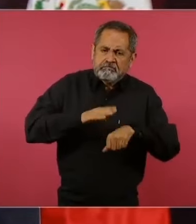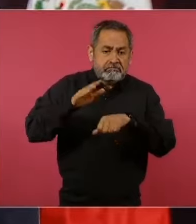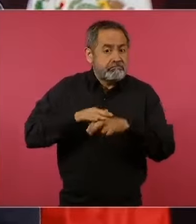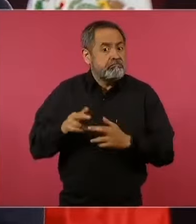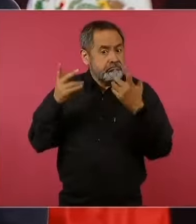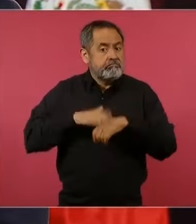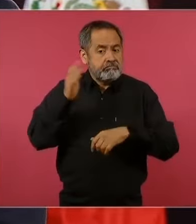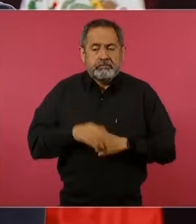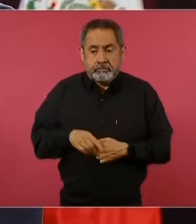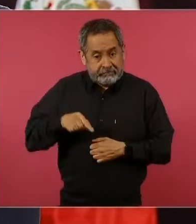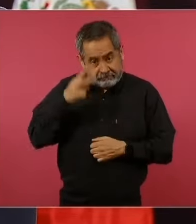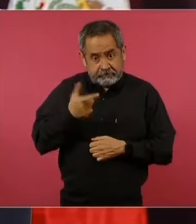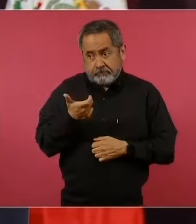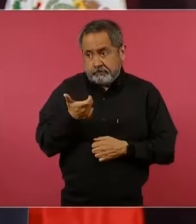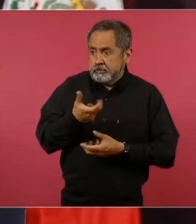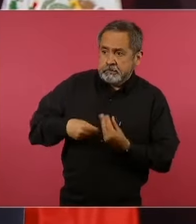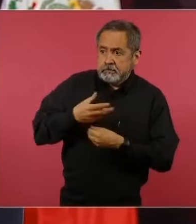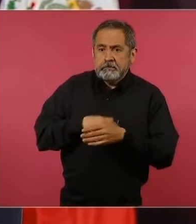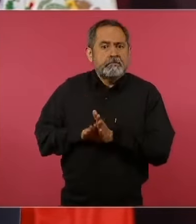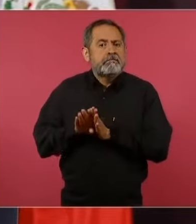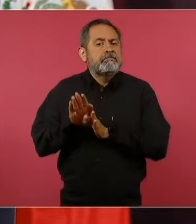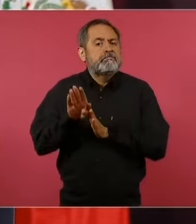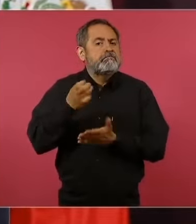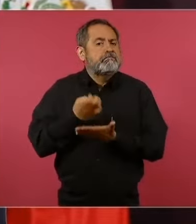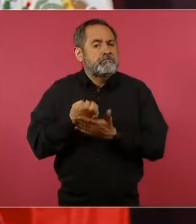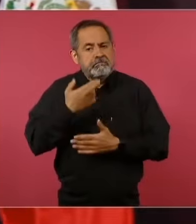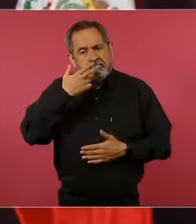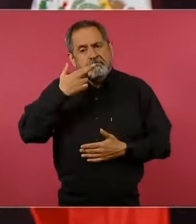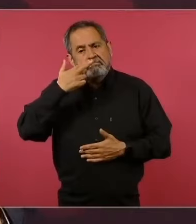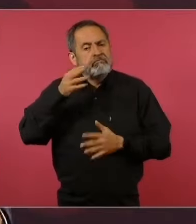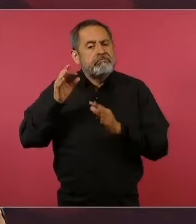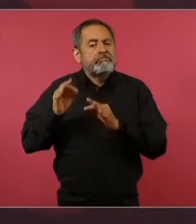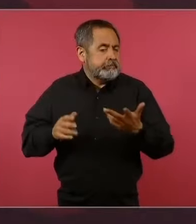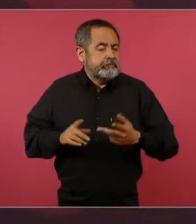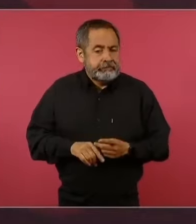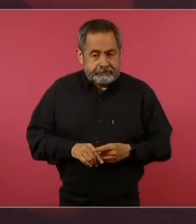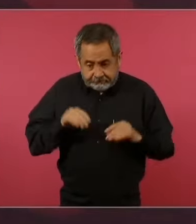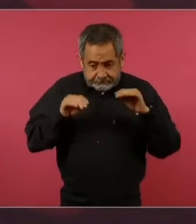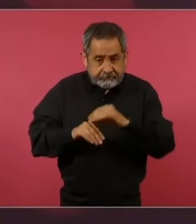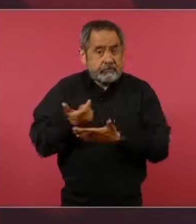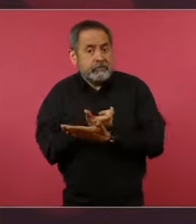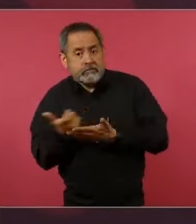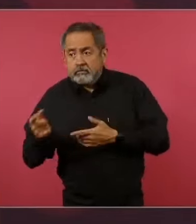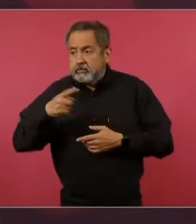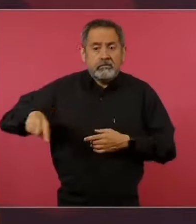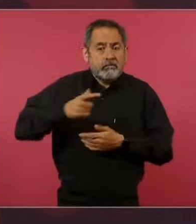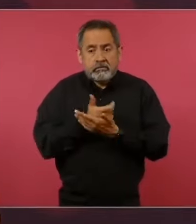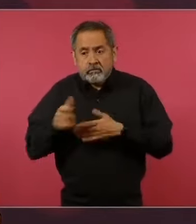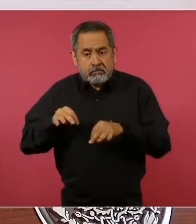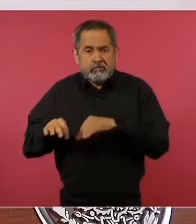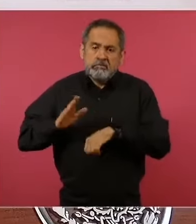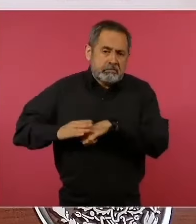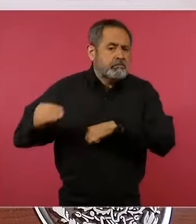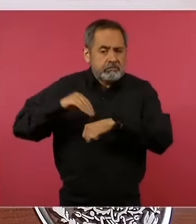hay crecimiento económico, hay incremento salarial, hay